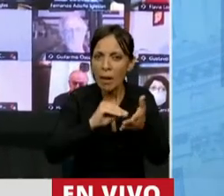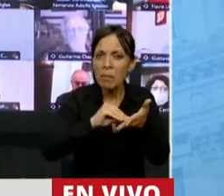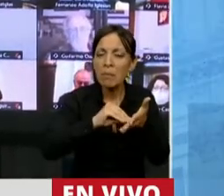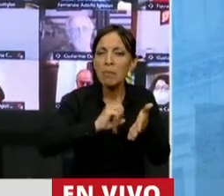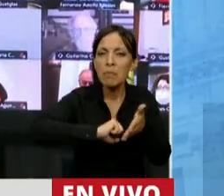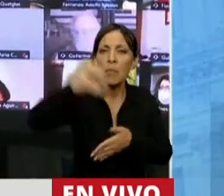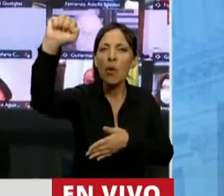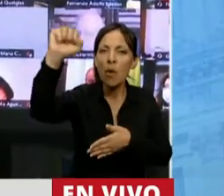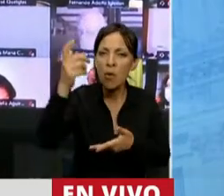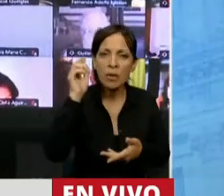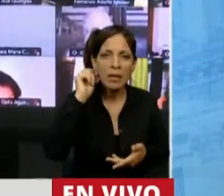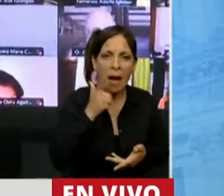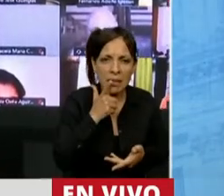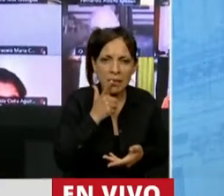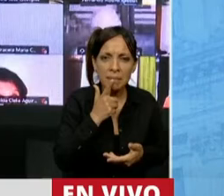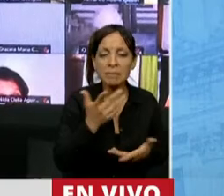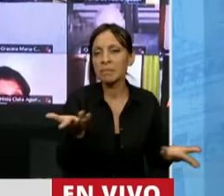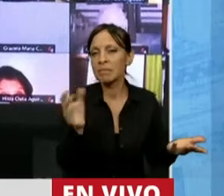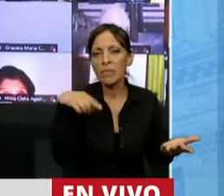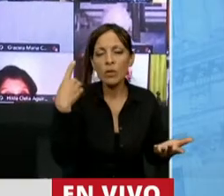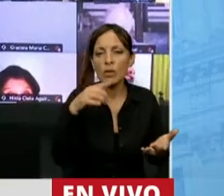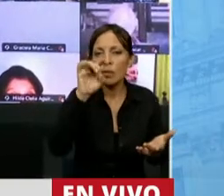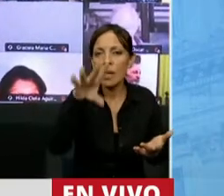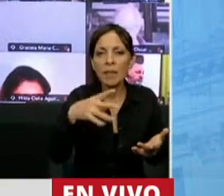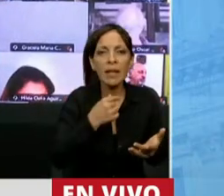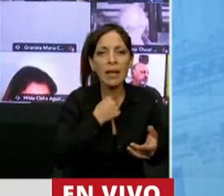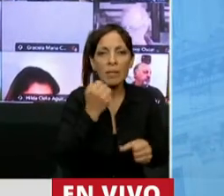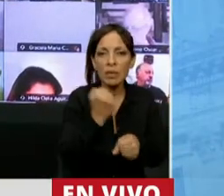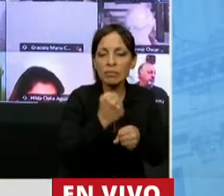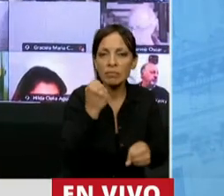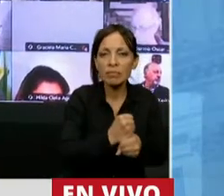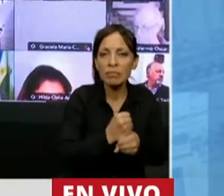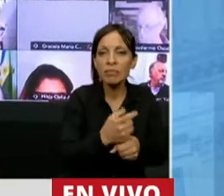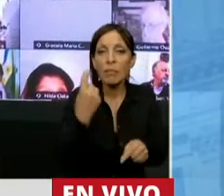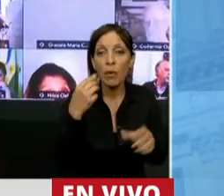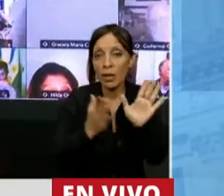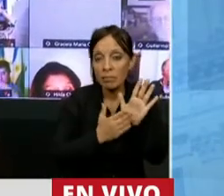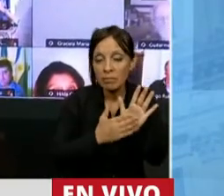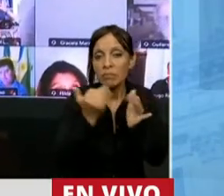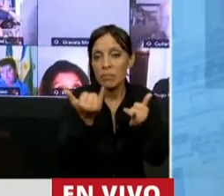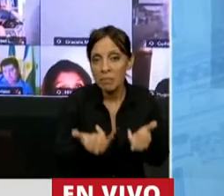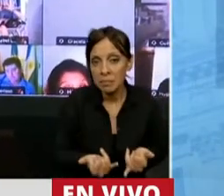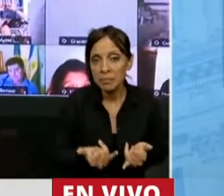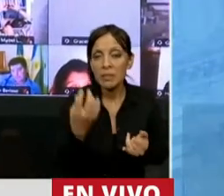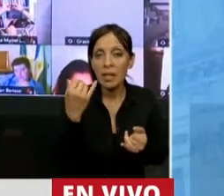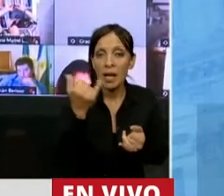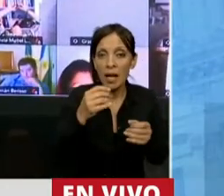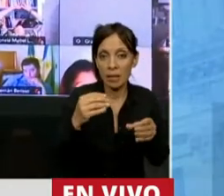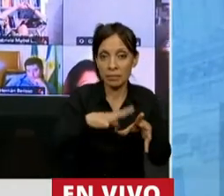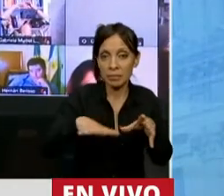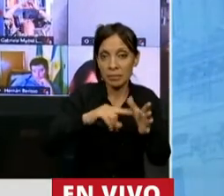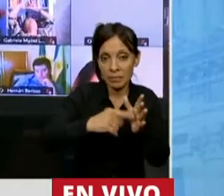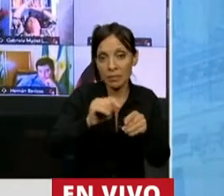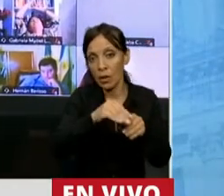hicieron con nuestro pueblo? Solo queremos legislar, porque a confesión de parte, relevo de prueba, porque hay un conurbano que es